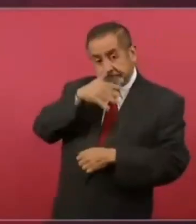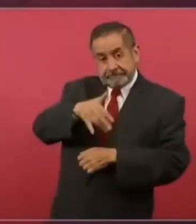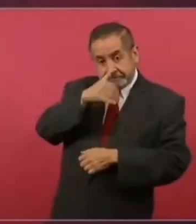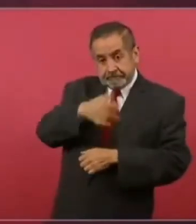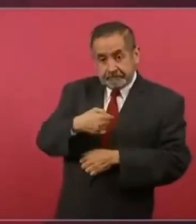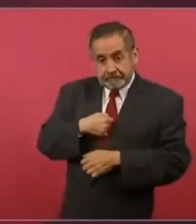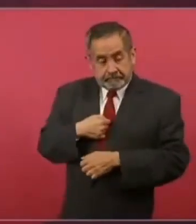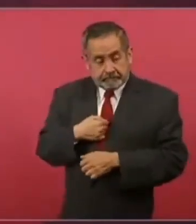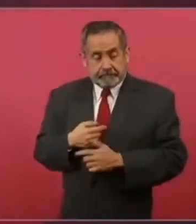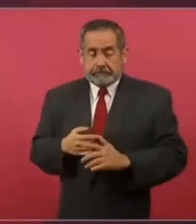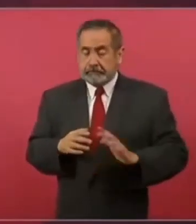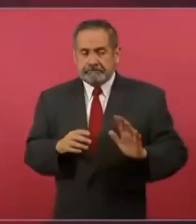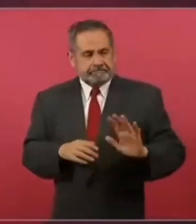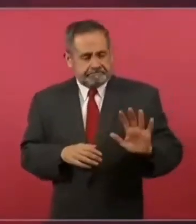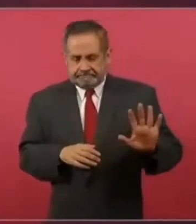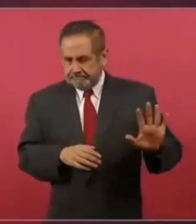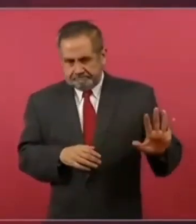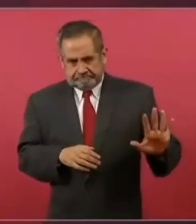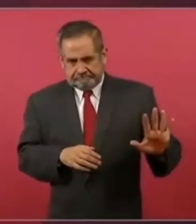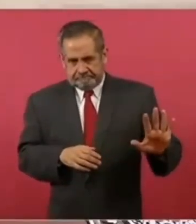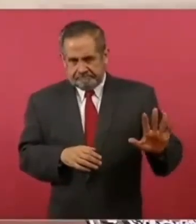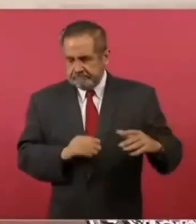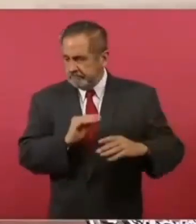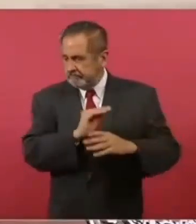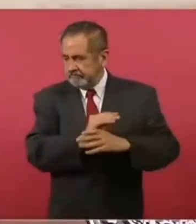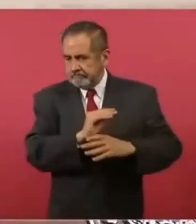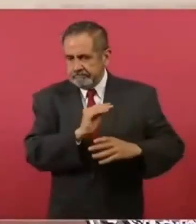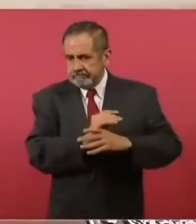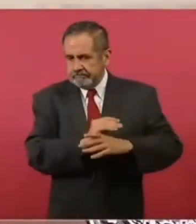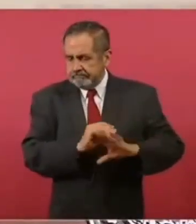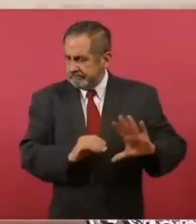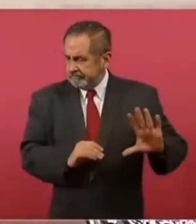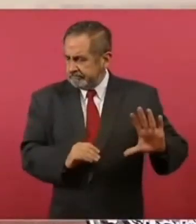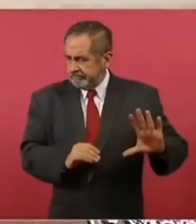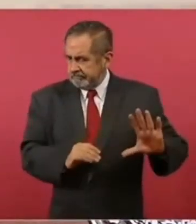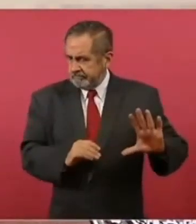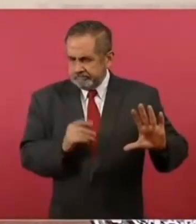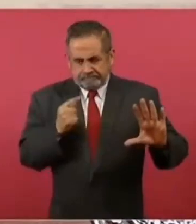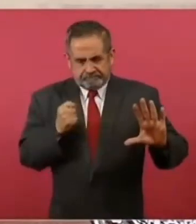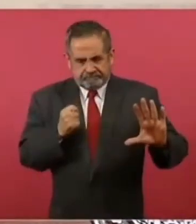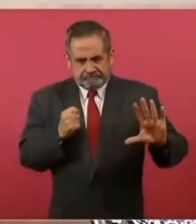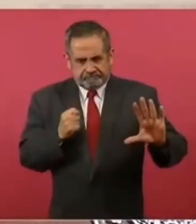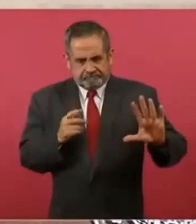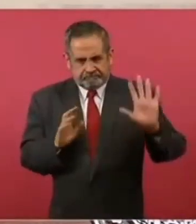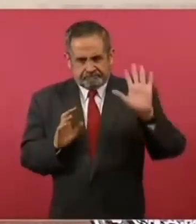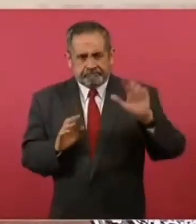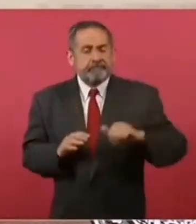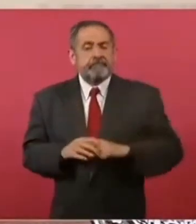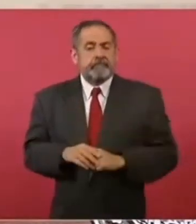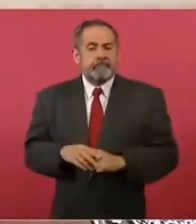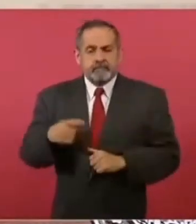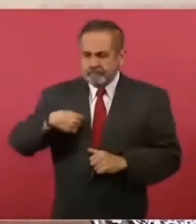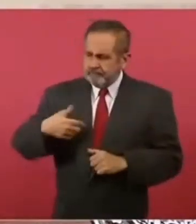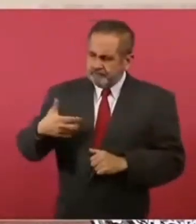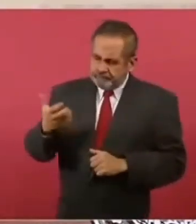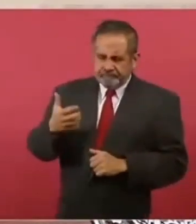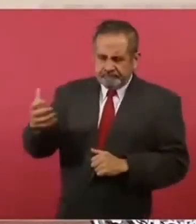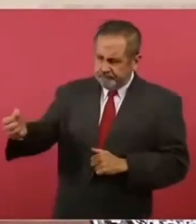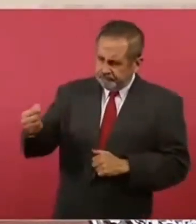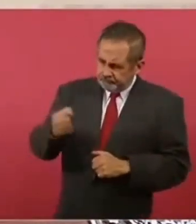y no nos importó, actuamos